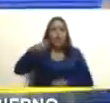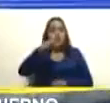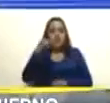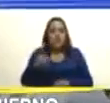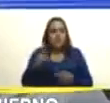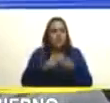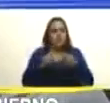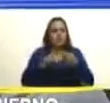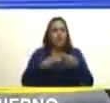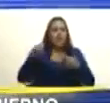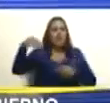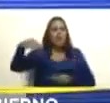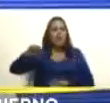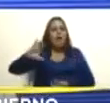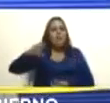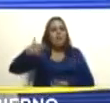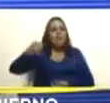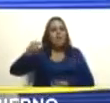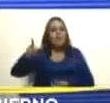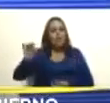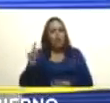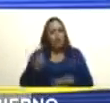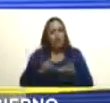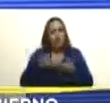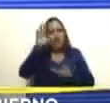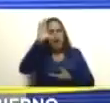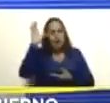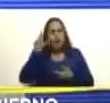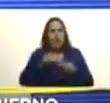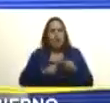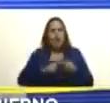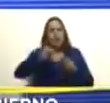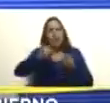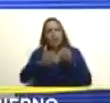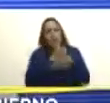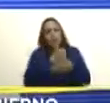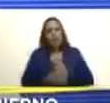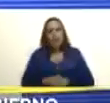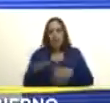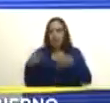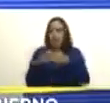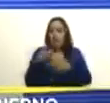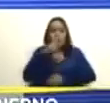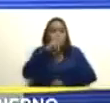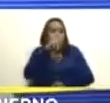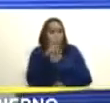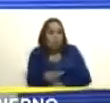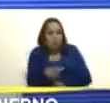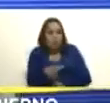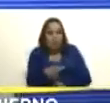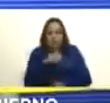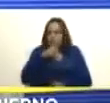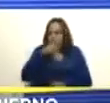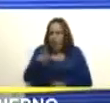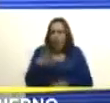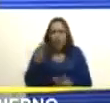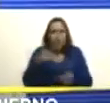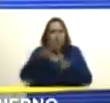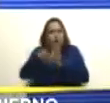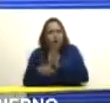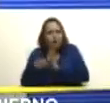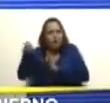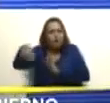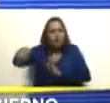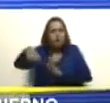Capriles los Guaidó la casta perversa y muy corrupta